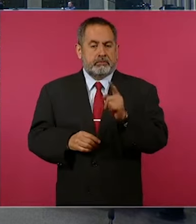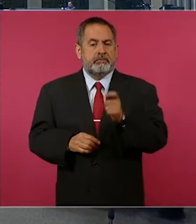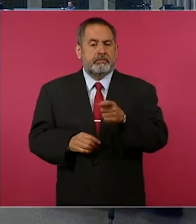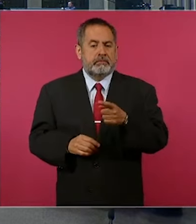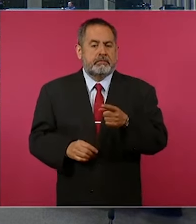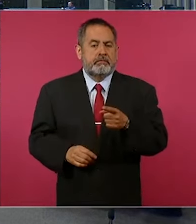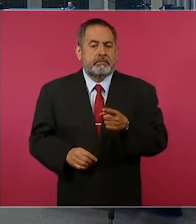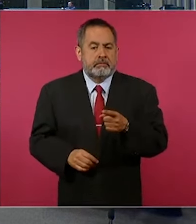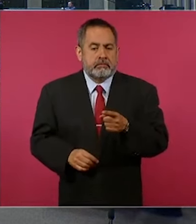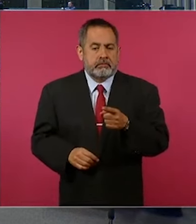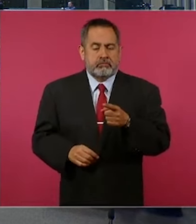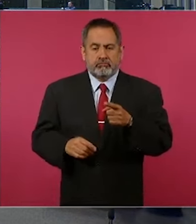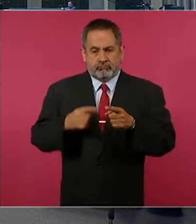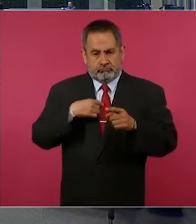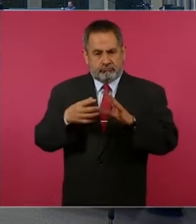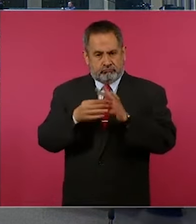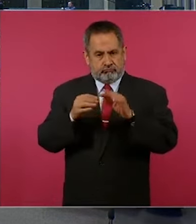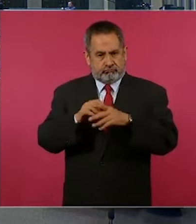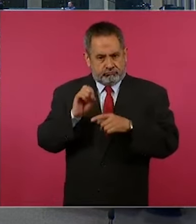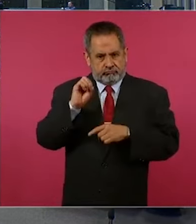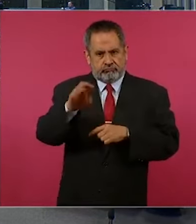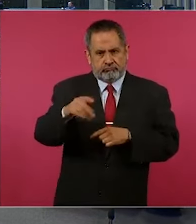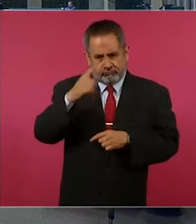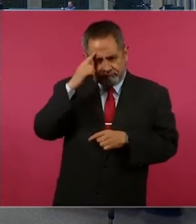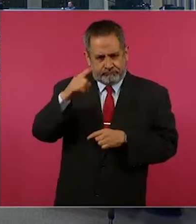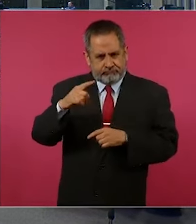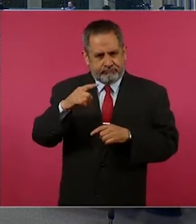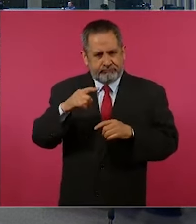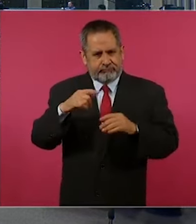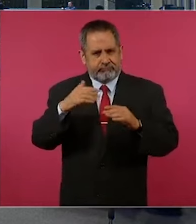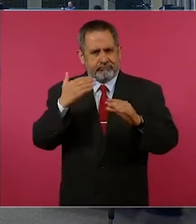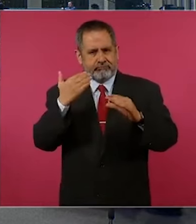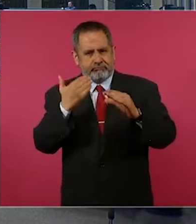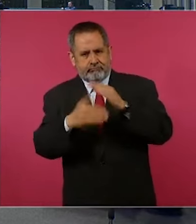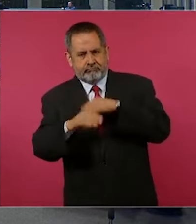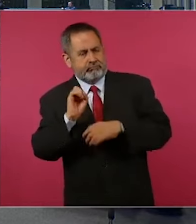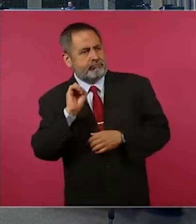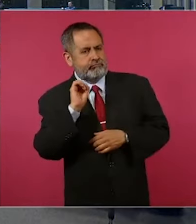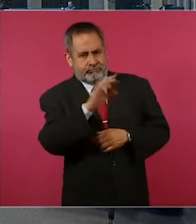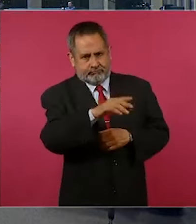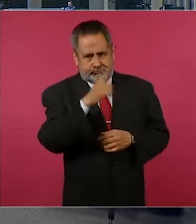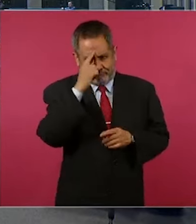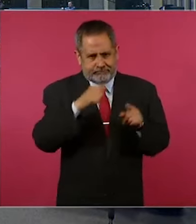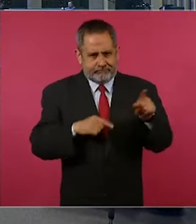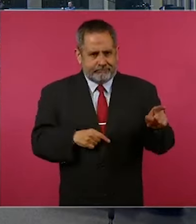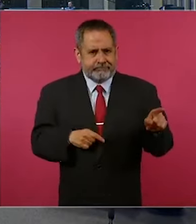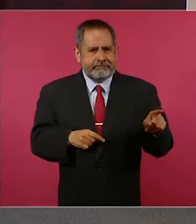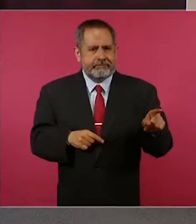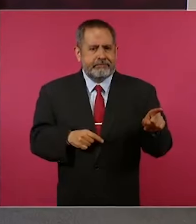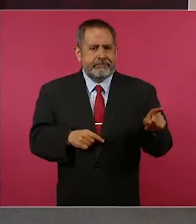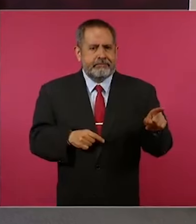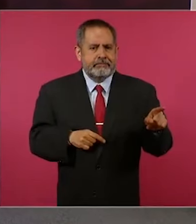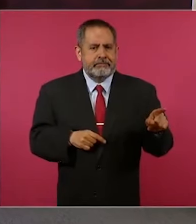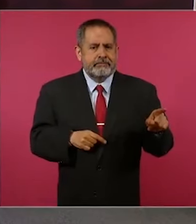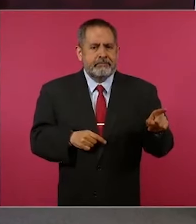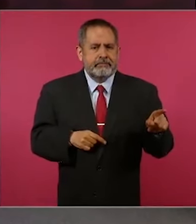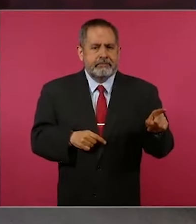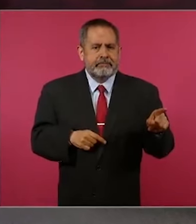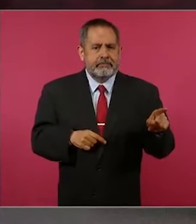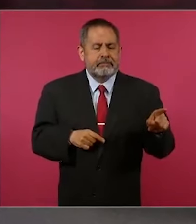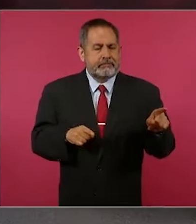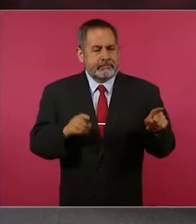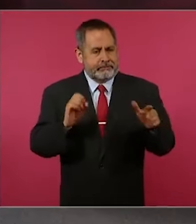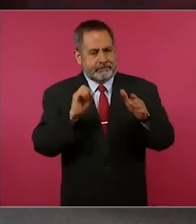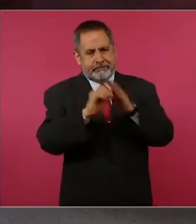le había enviado un mensaje a la virtual